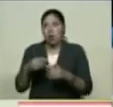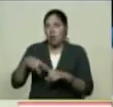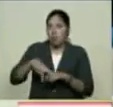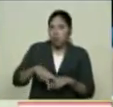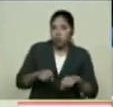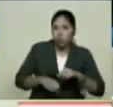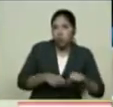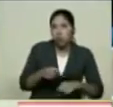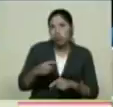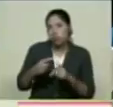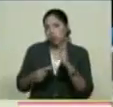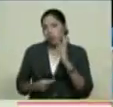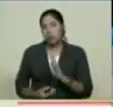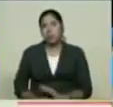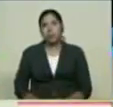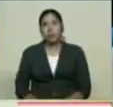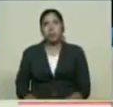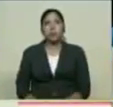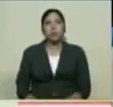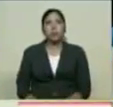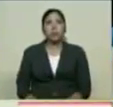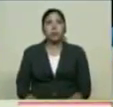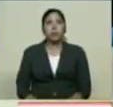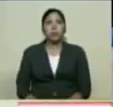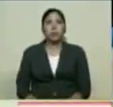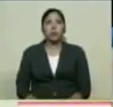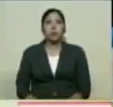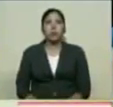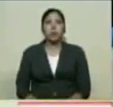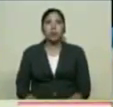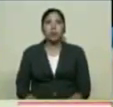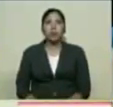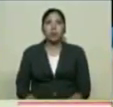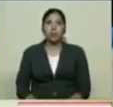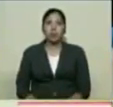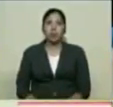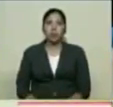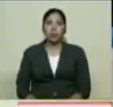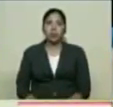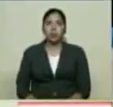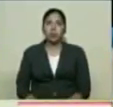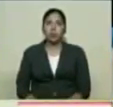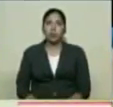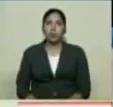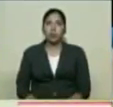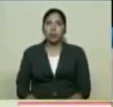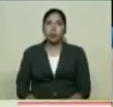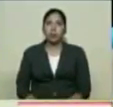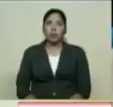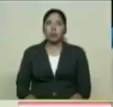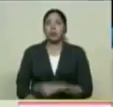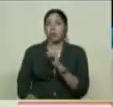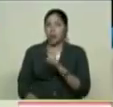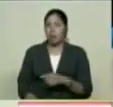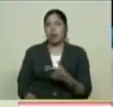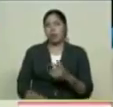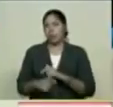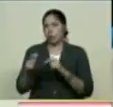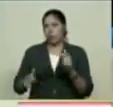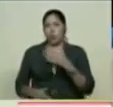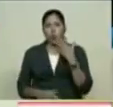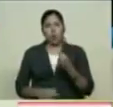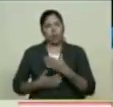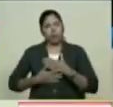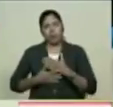esfuerzo De contribuir Y de desarrollar Y que nuestros muchachos Estén dados pues A la actividad deportiva Cultural